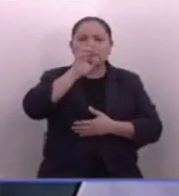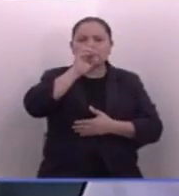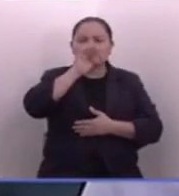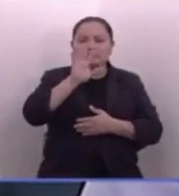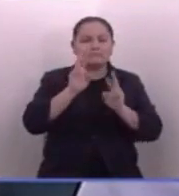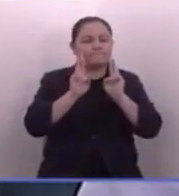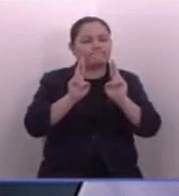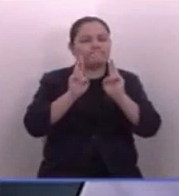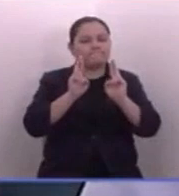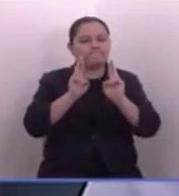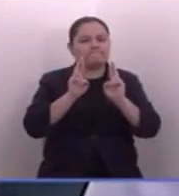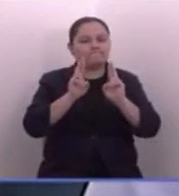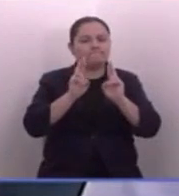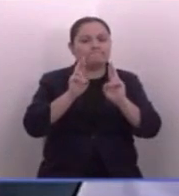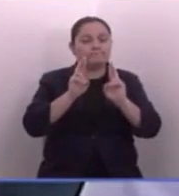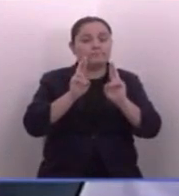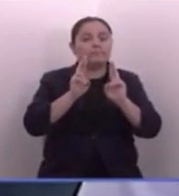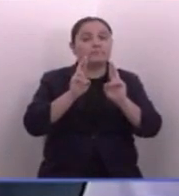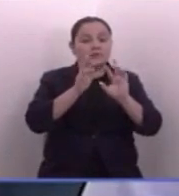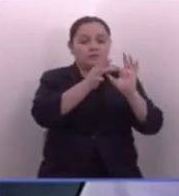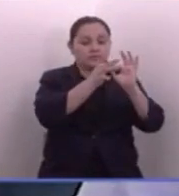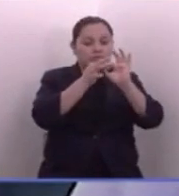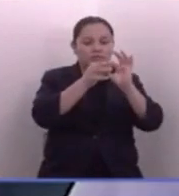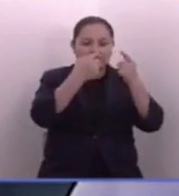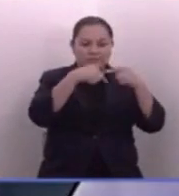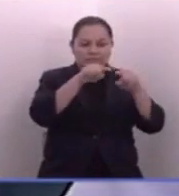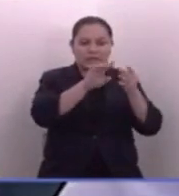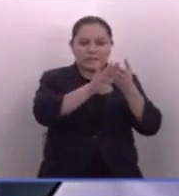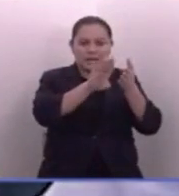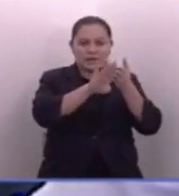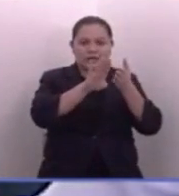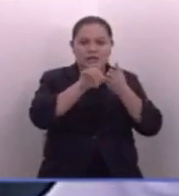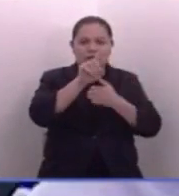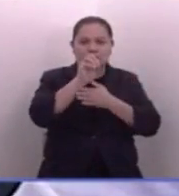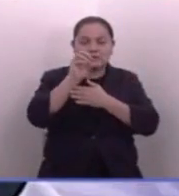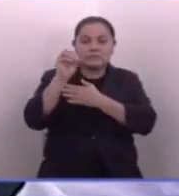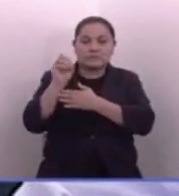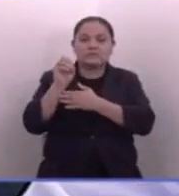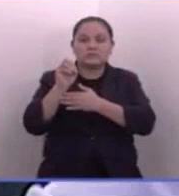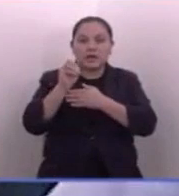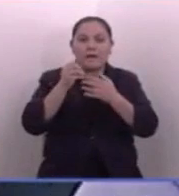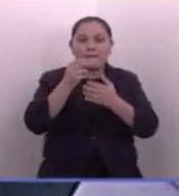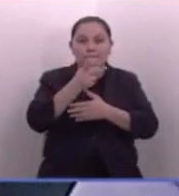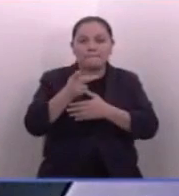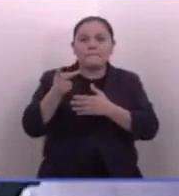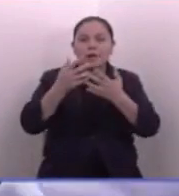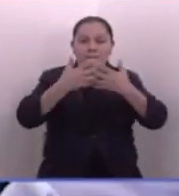Ojalá, ojalá que a las cooperativas se les siga comprando el 100% de la producción